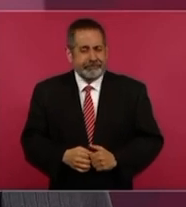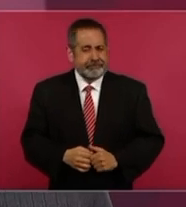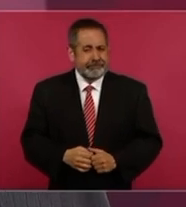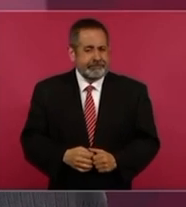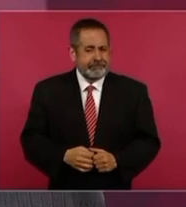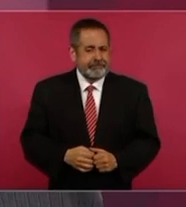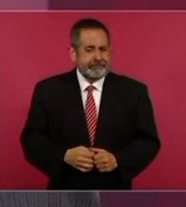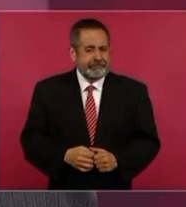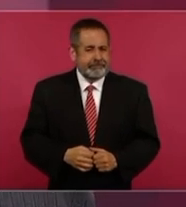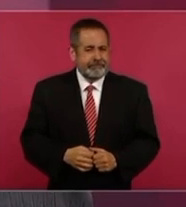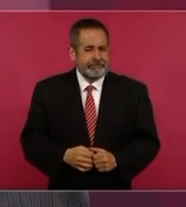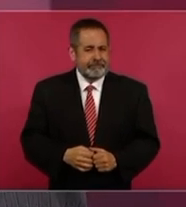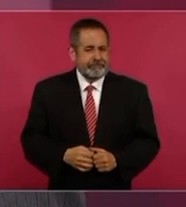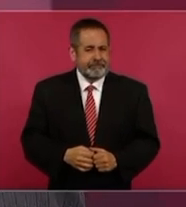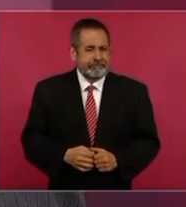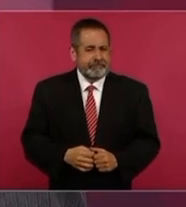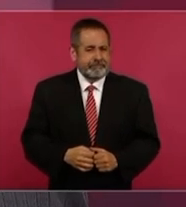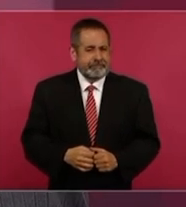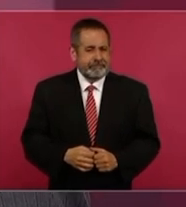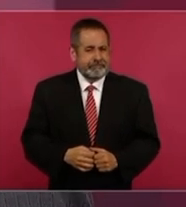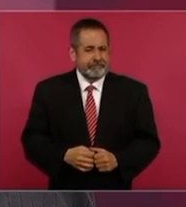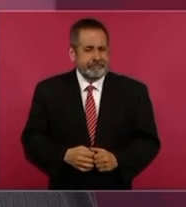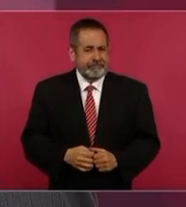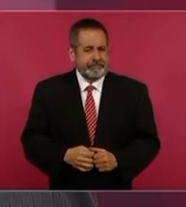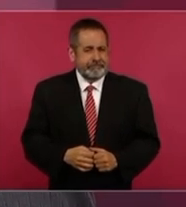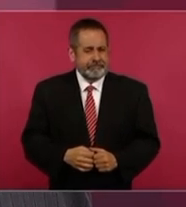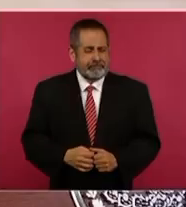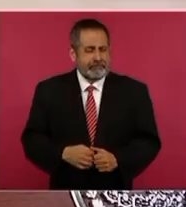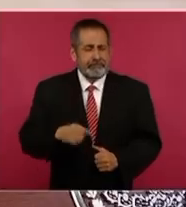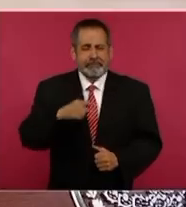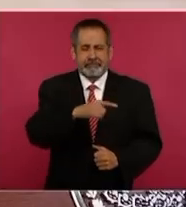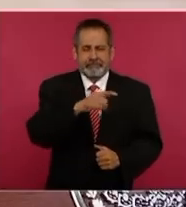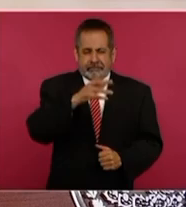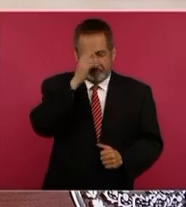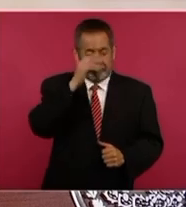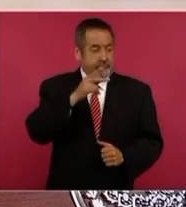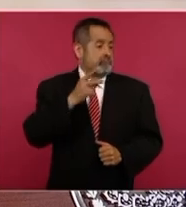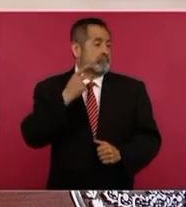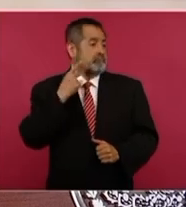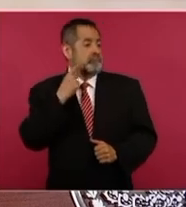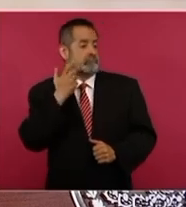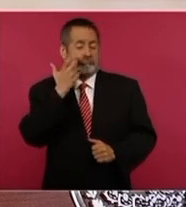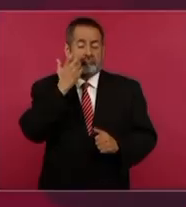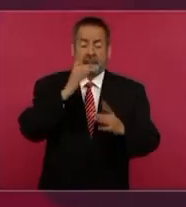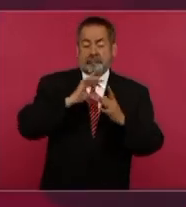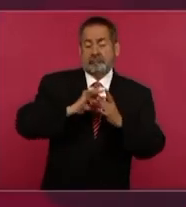a usar los modales de los políticos